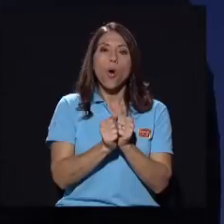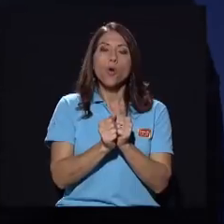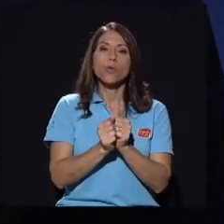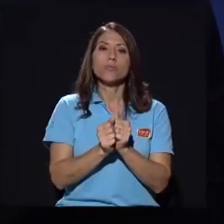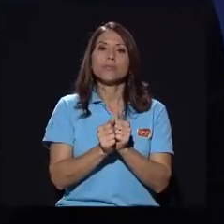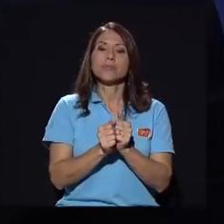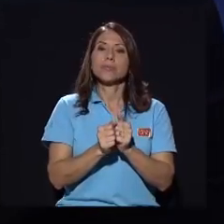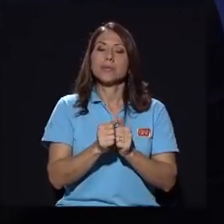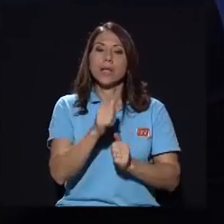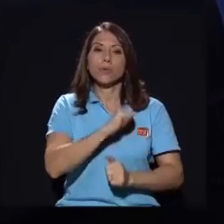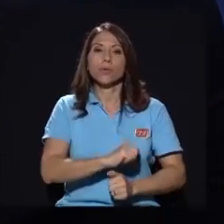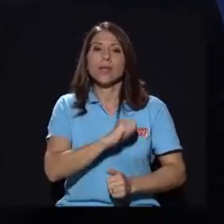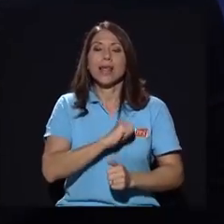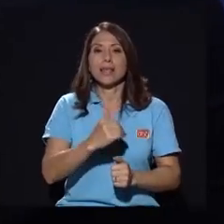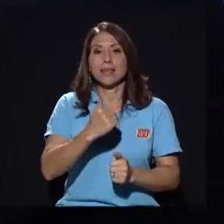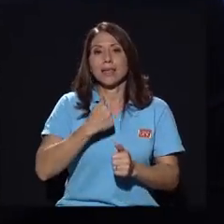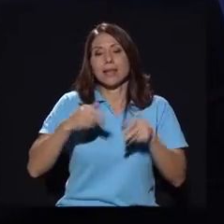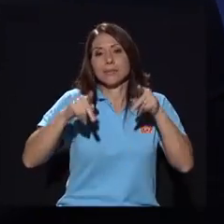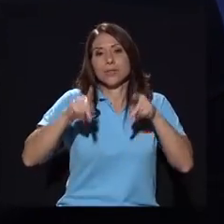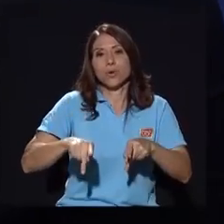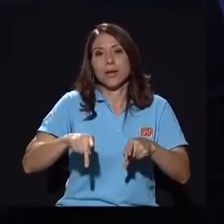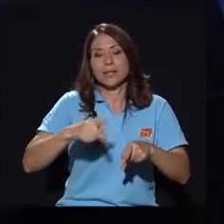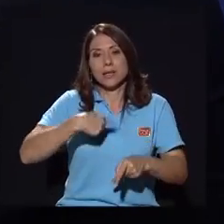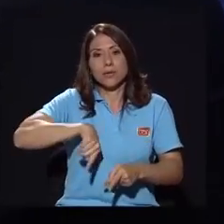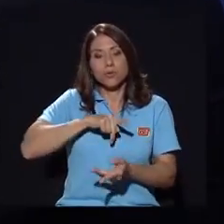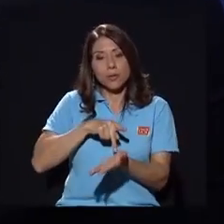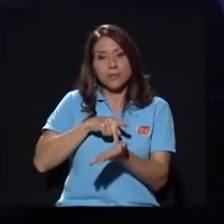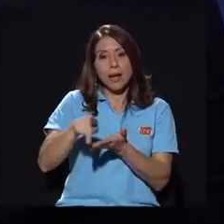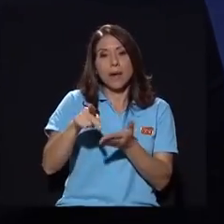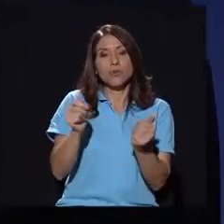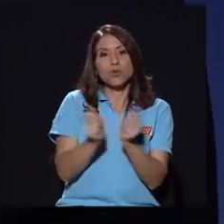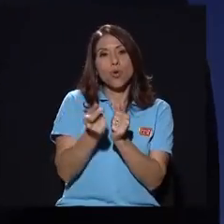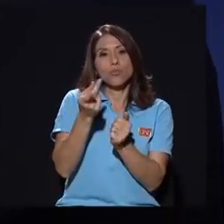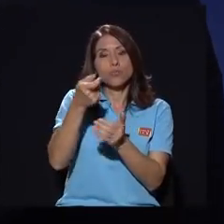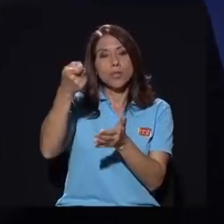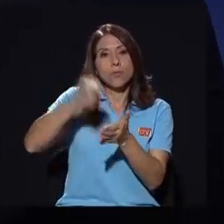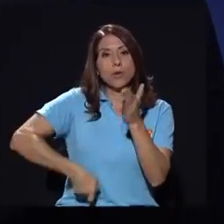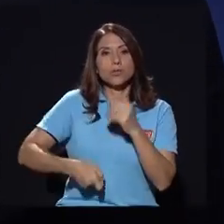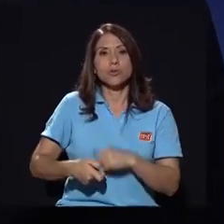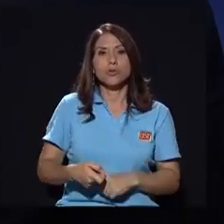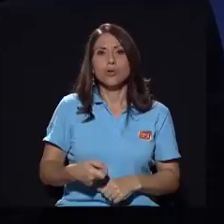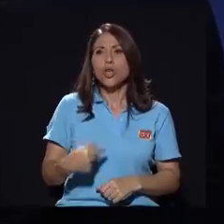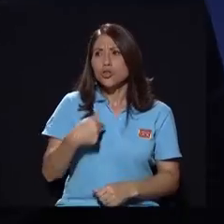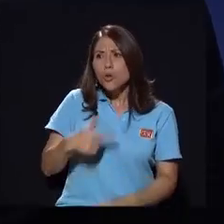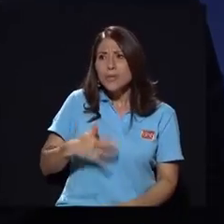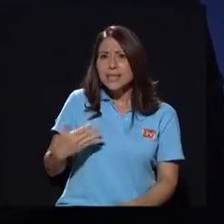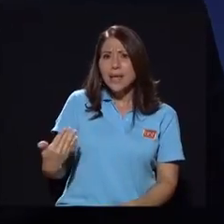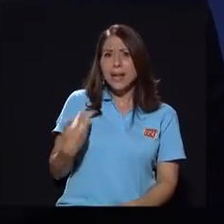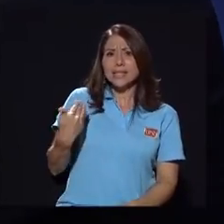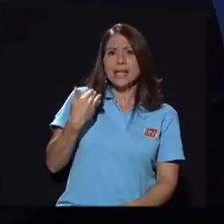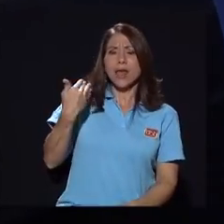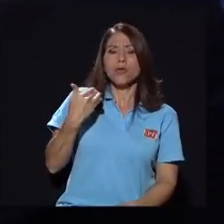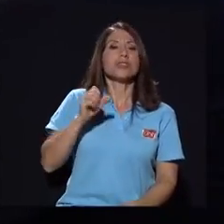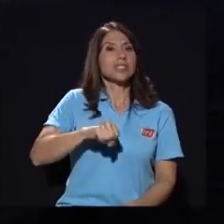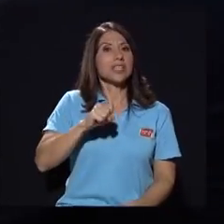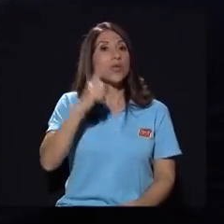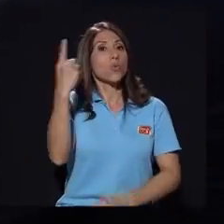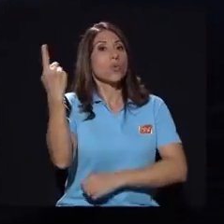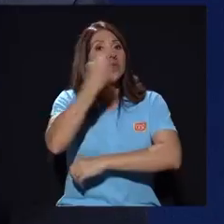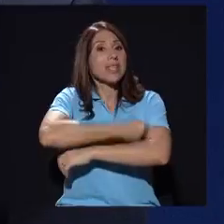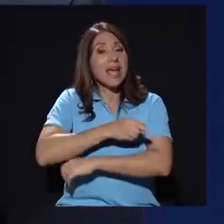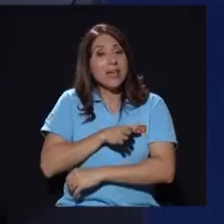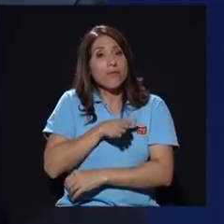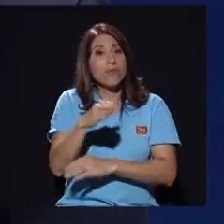pagamos con nuestros impuestos entonces a ver yo podría decir me sentí amenazado si un día que el fiscal general lo fuimos a